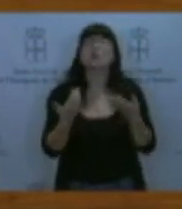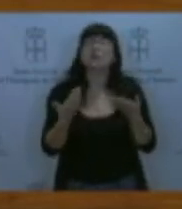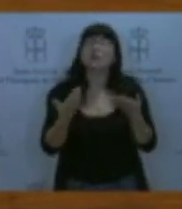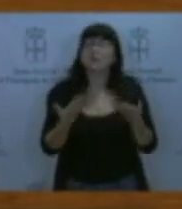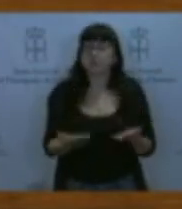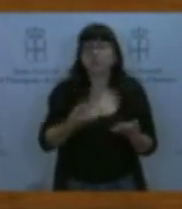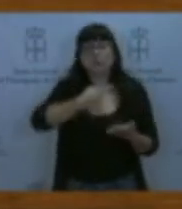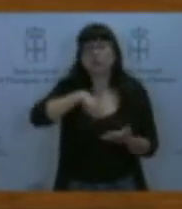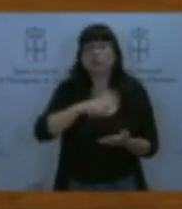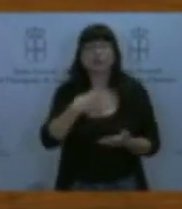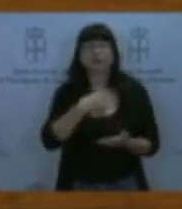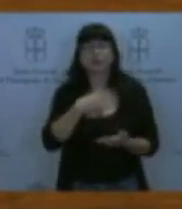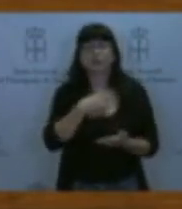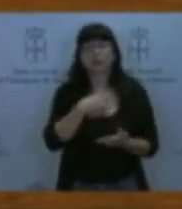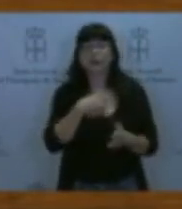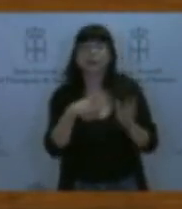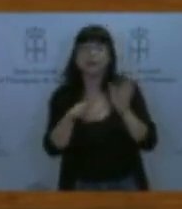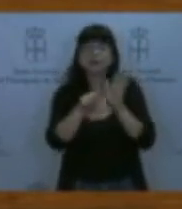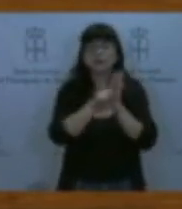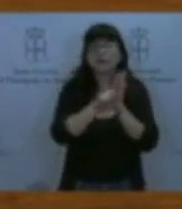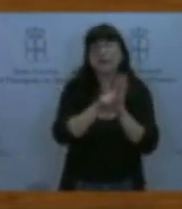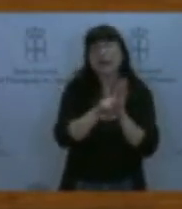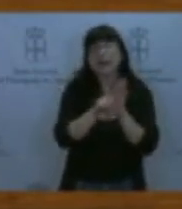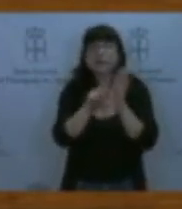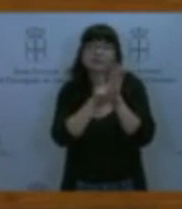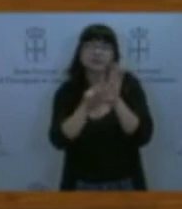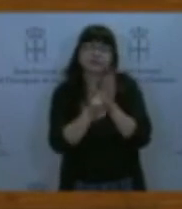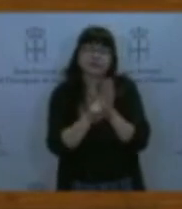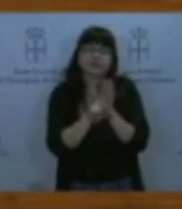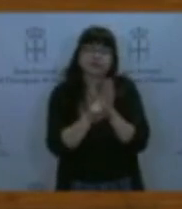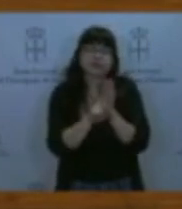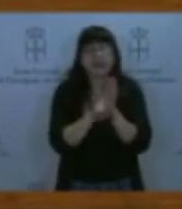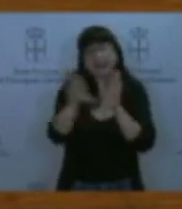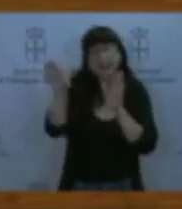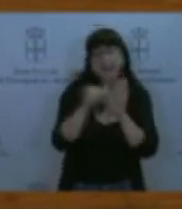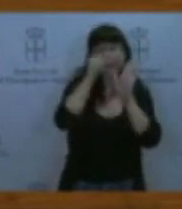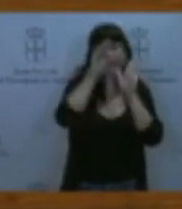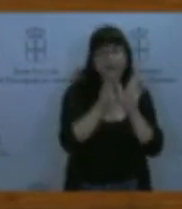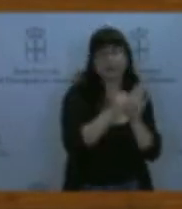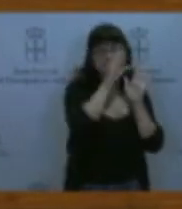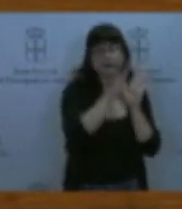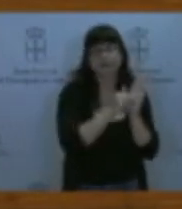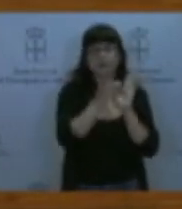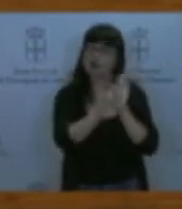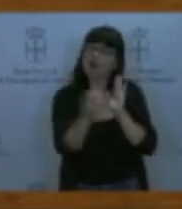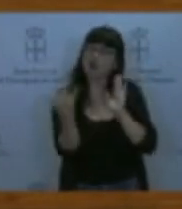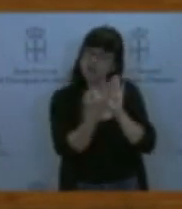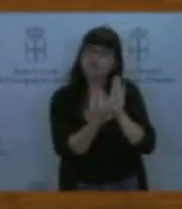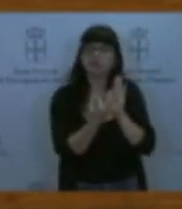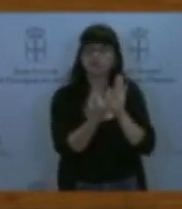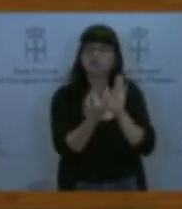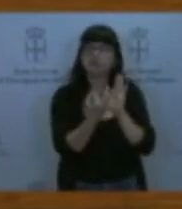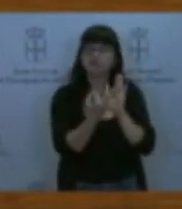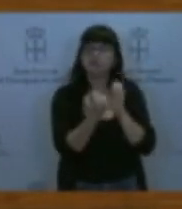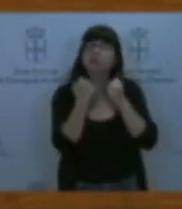simplemente recojamos lo que otros nos ofrecen. Debemos ir más allá y en este sentido es por donde se dirigió el trabajo